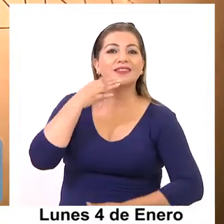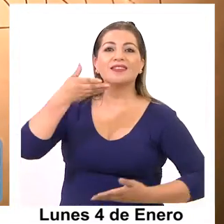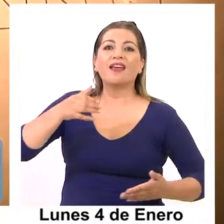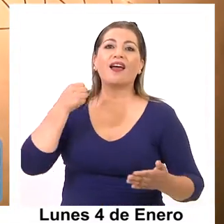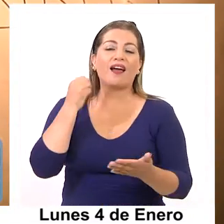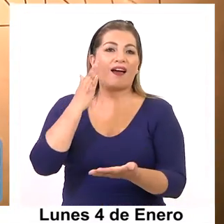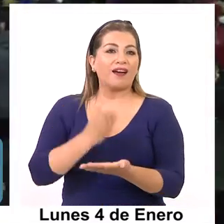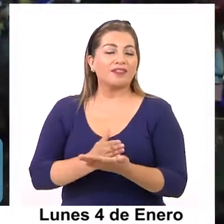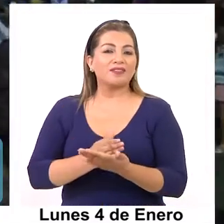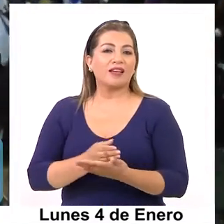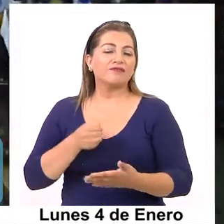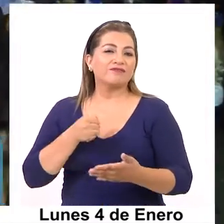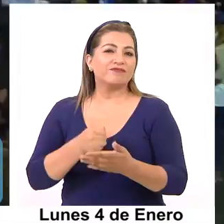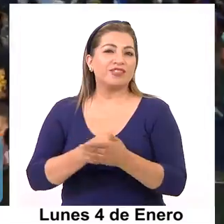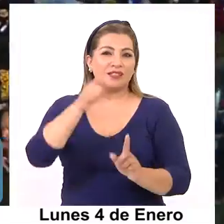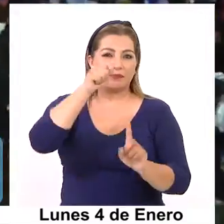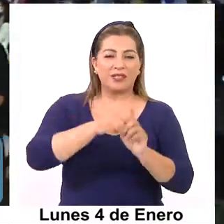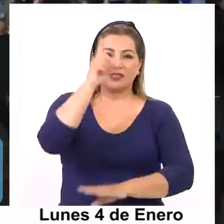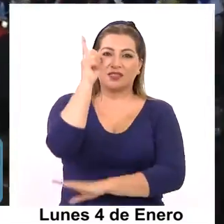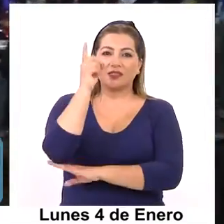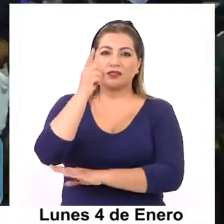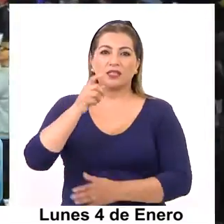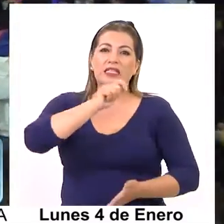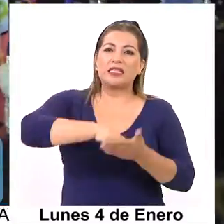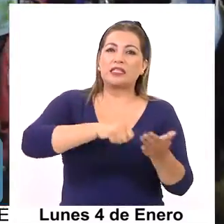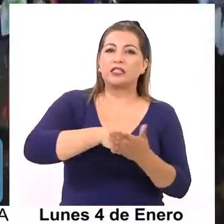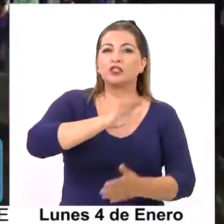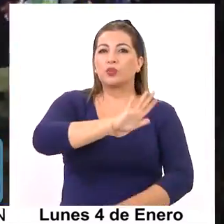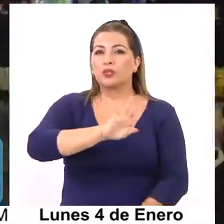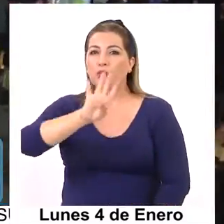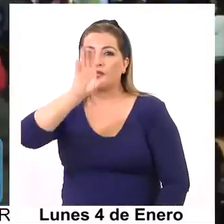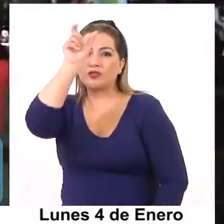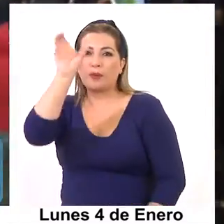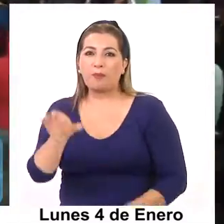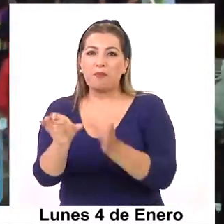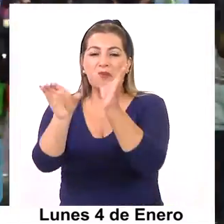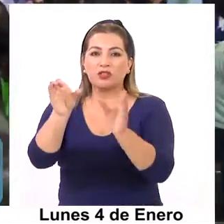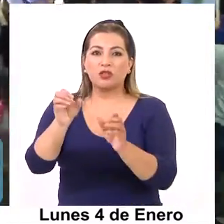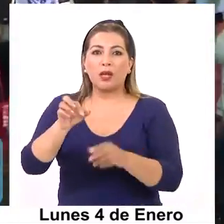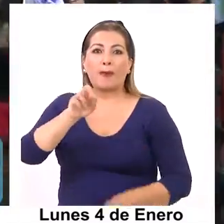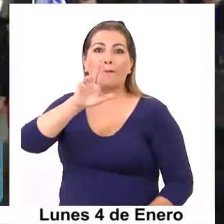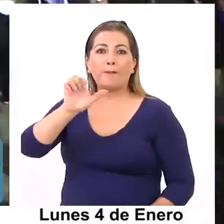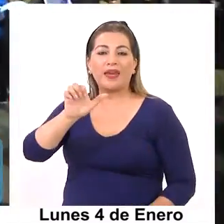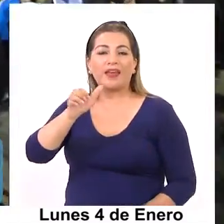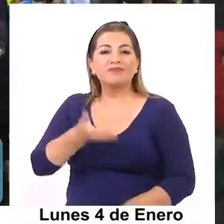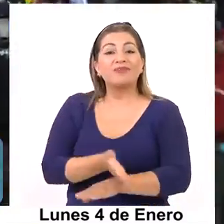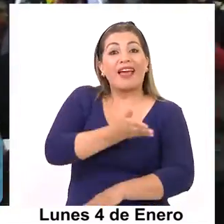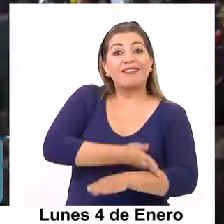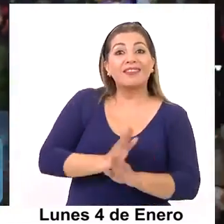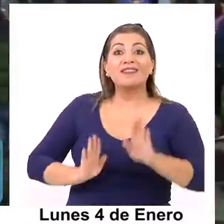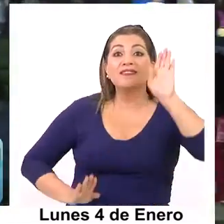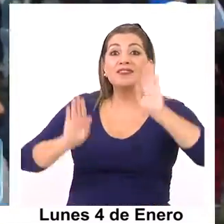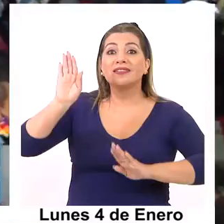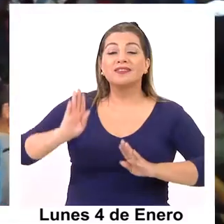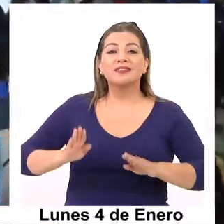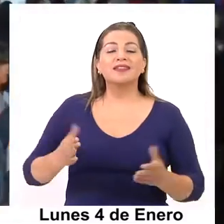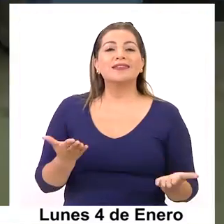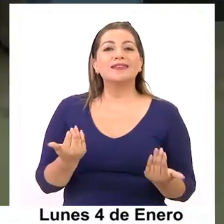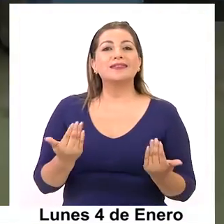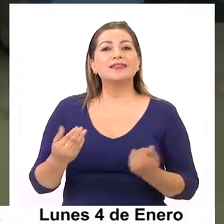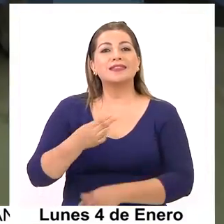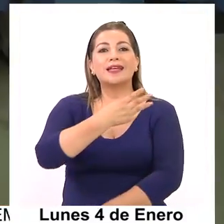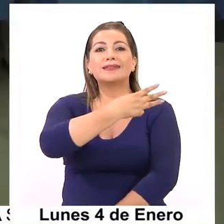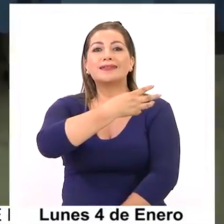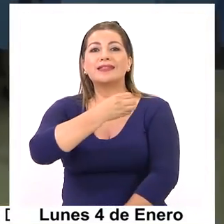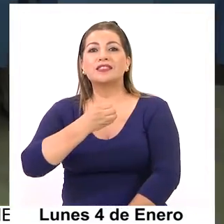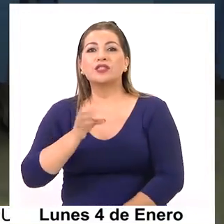hasta fines de diciembre, se habían inscrito 54 personas como precandidatos, quienes deben reunir 300